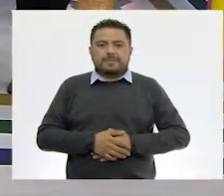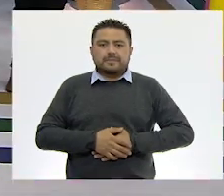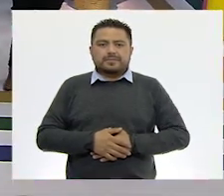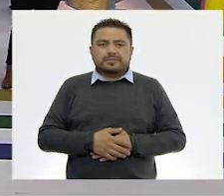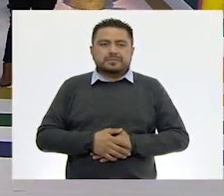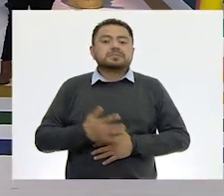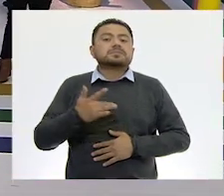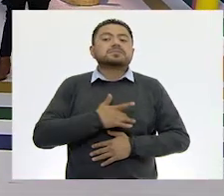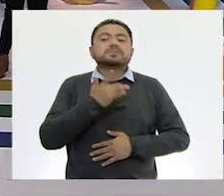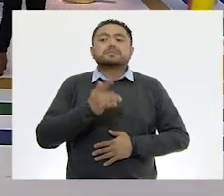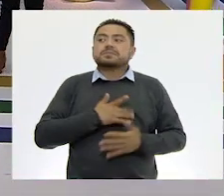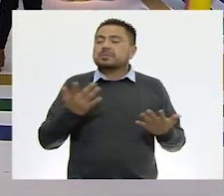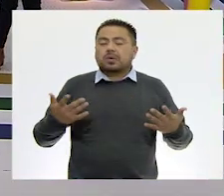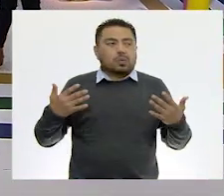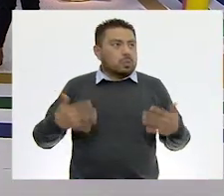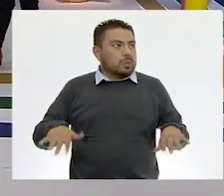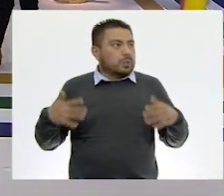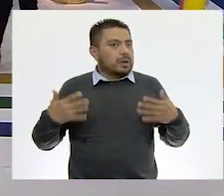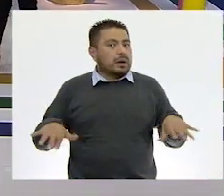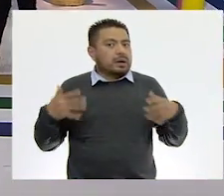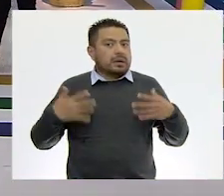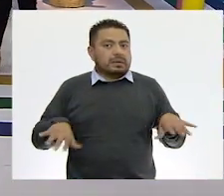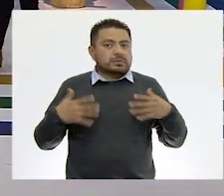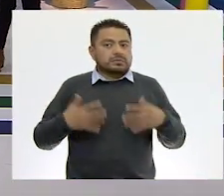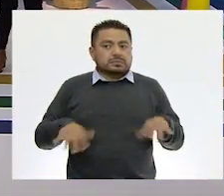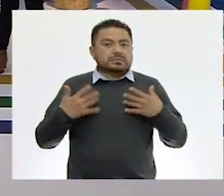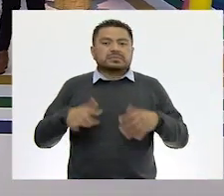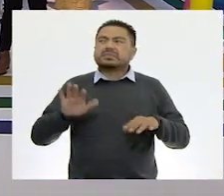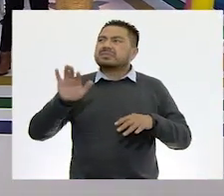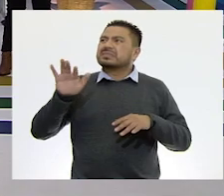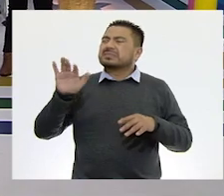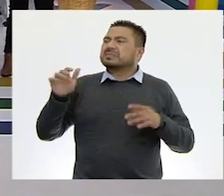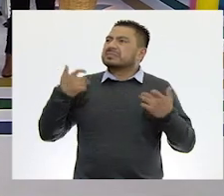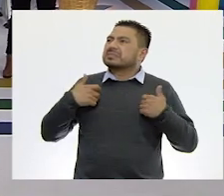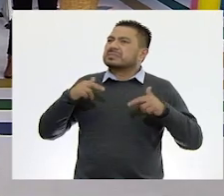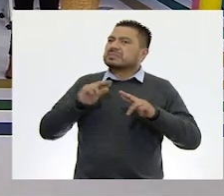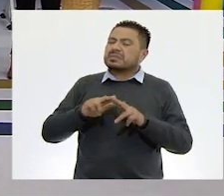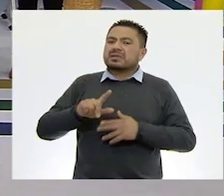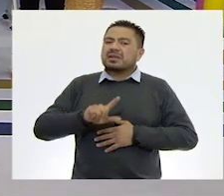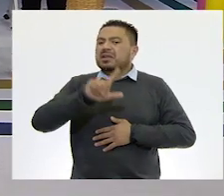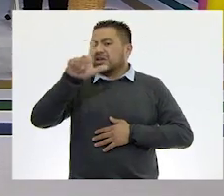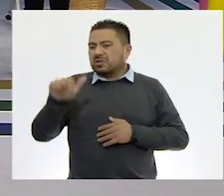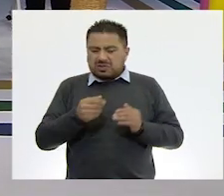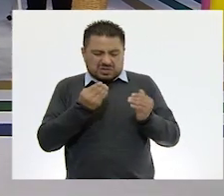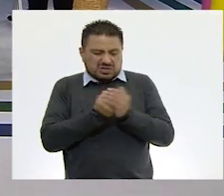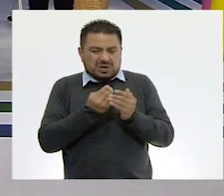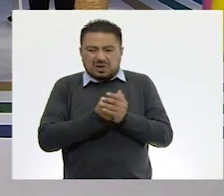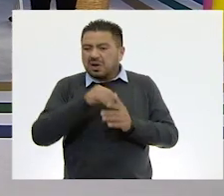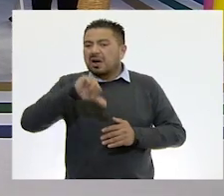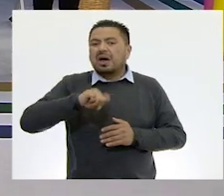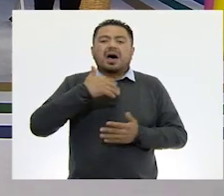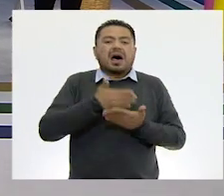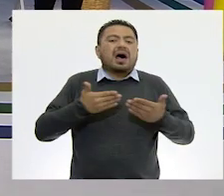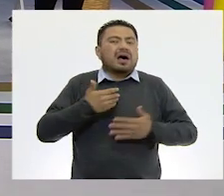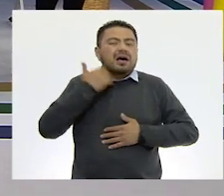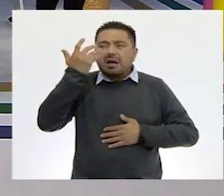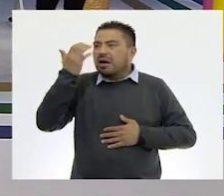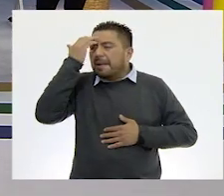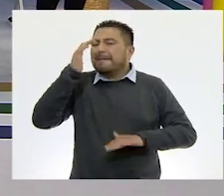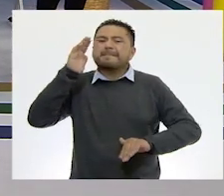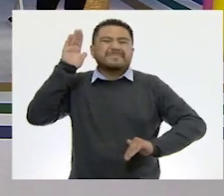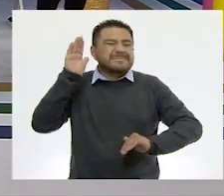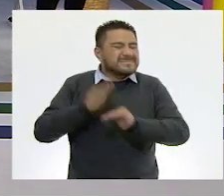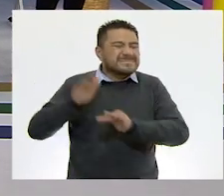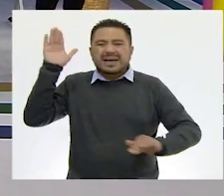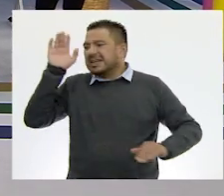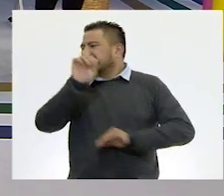¿Qué les pareció? ¡Guau! Maestra, después de esta clase, ahora quiero conocer más